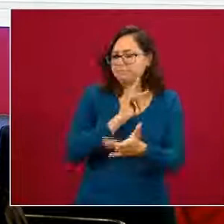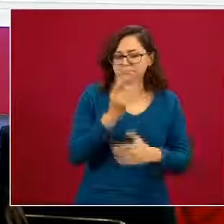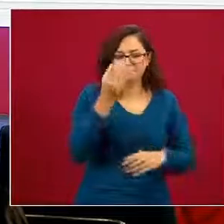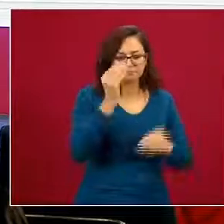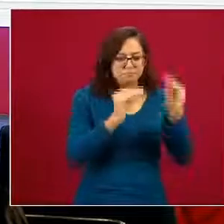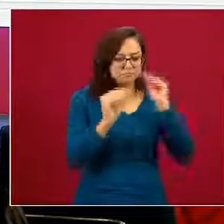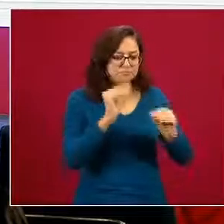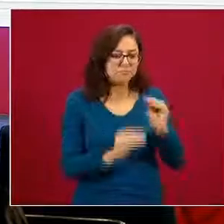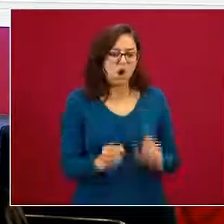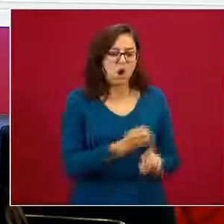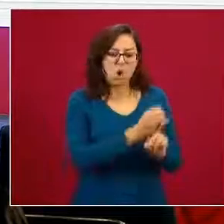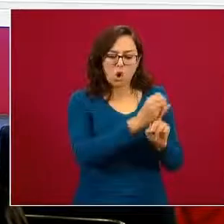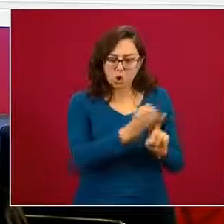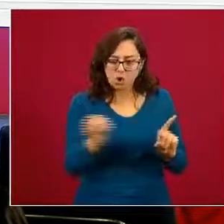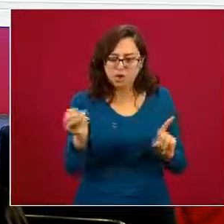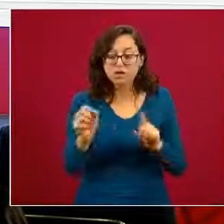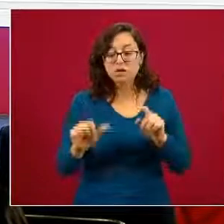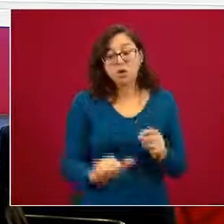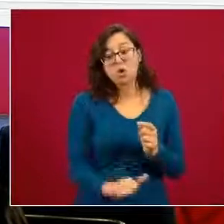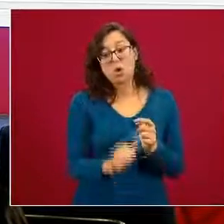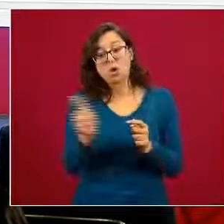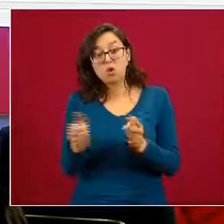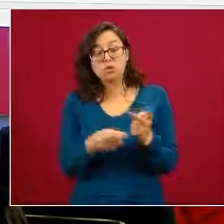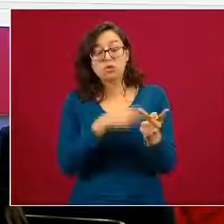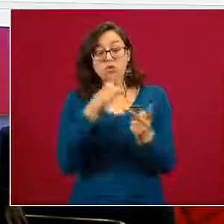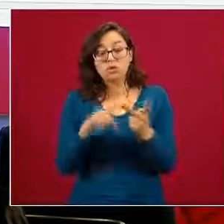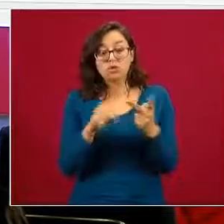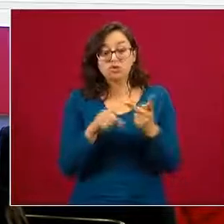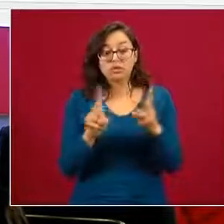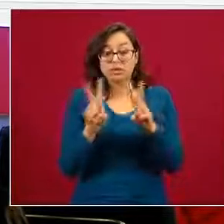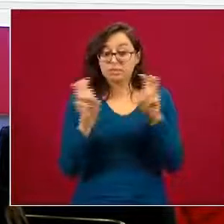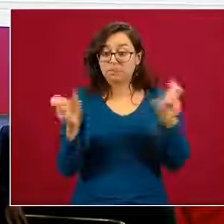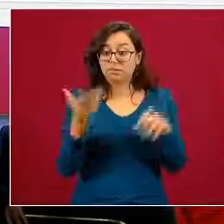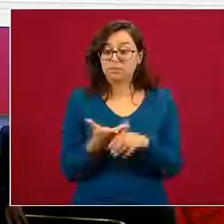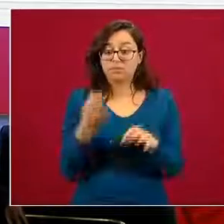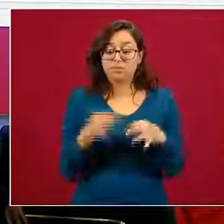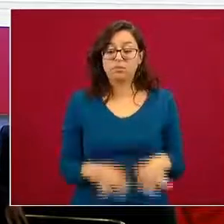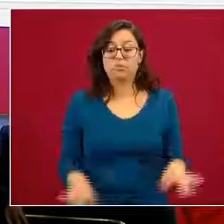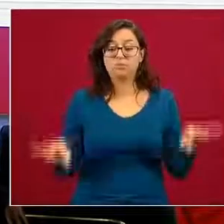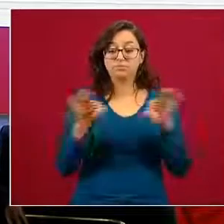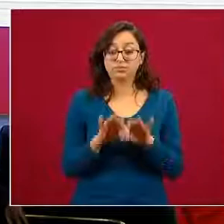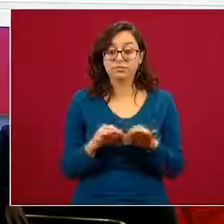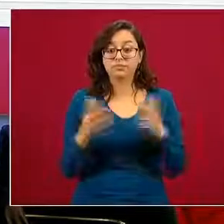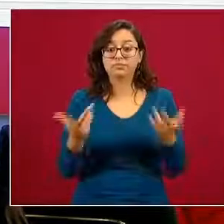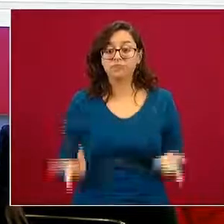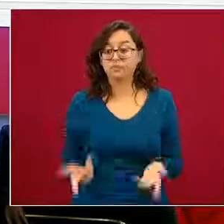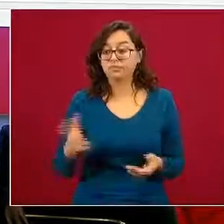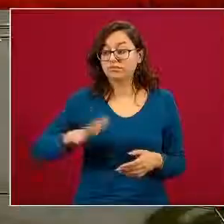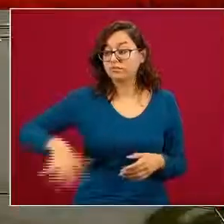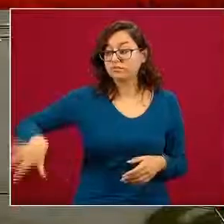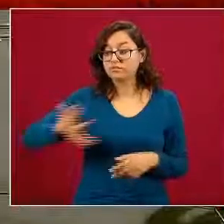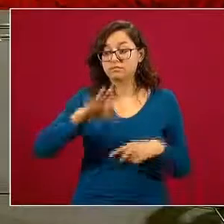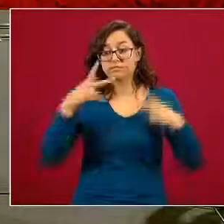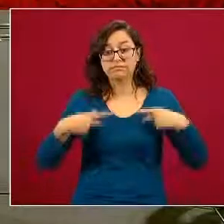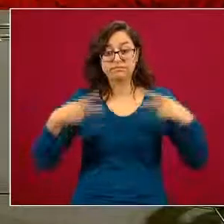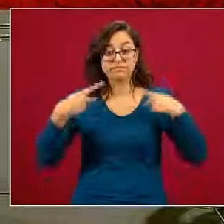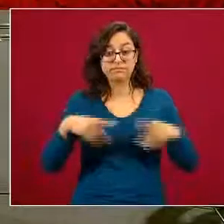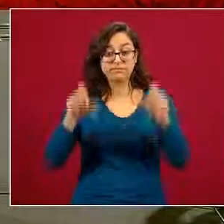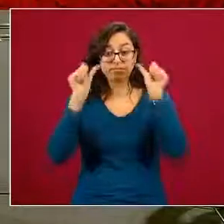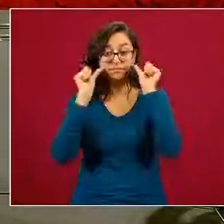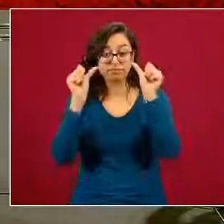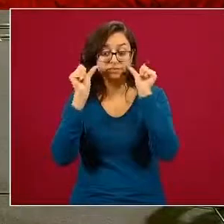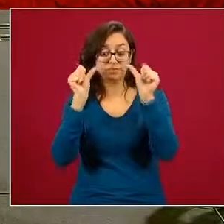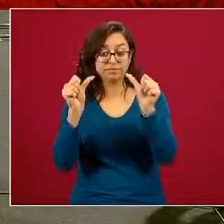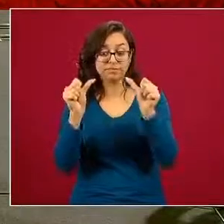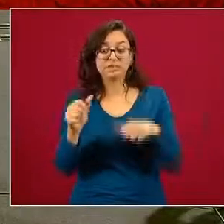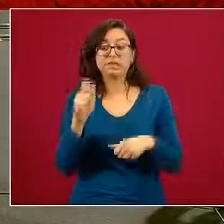y el otro aspecto fundamental es la articulación intersectorial en la red de atención es decir la propuesta